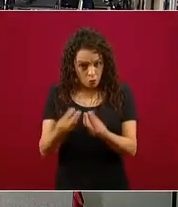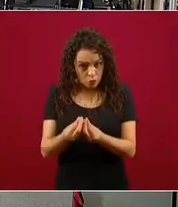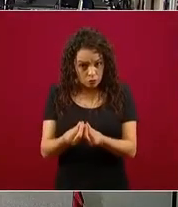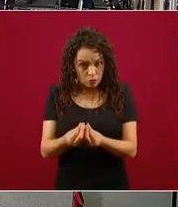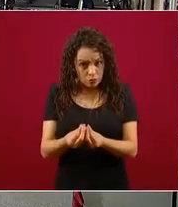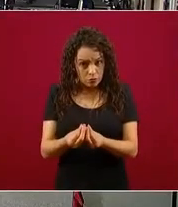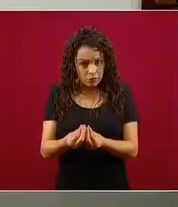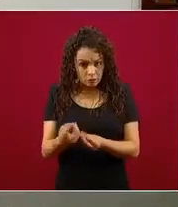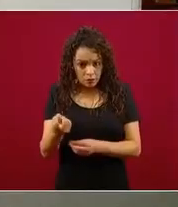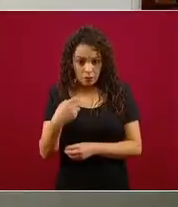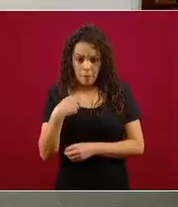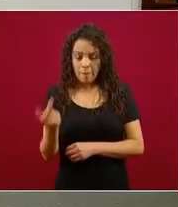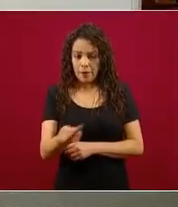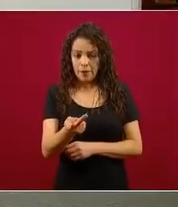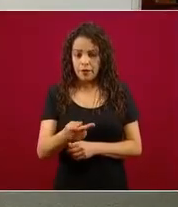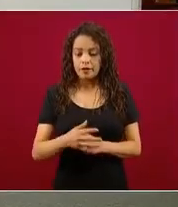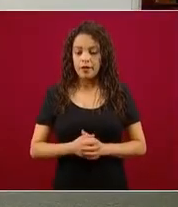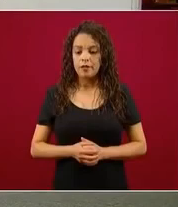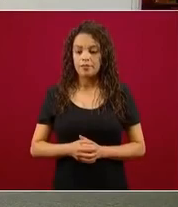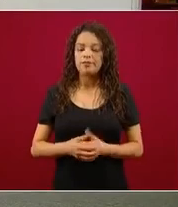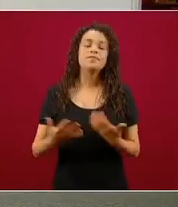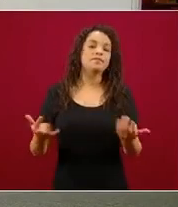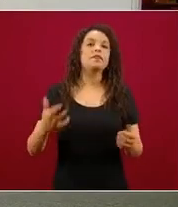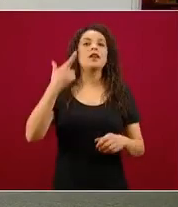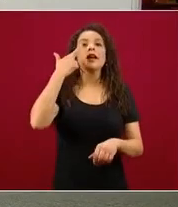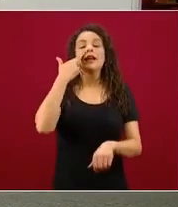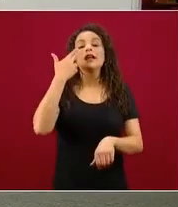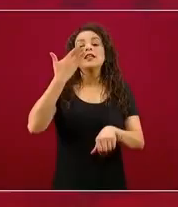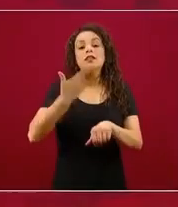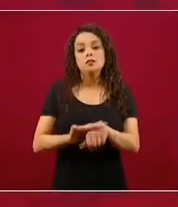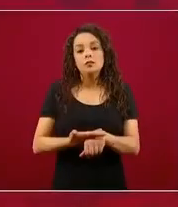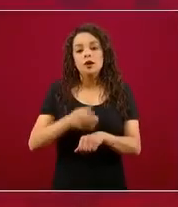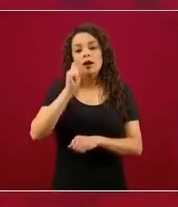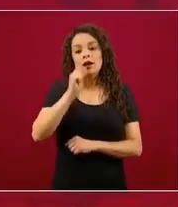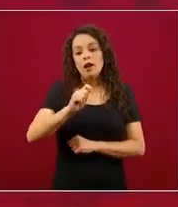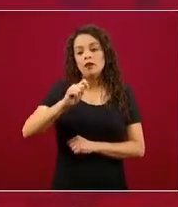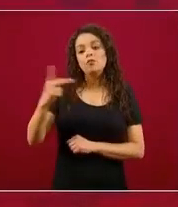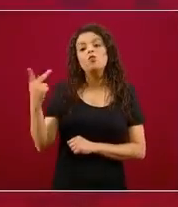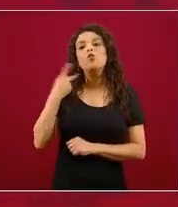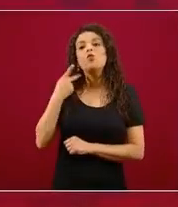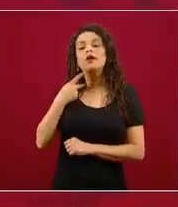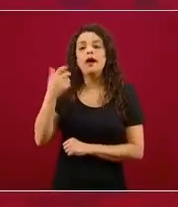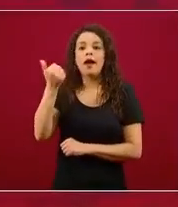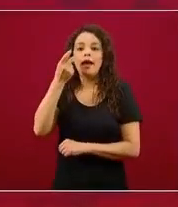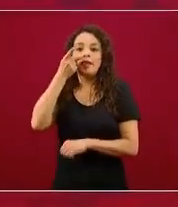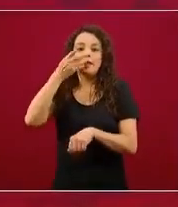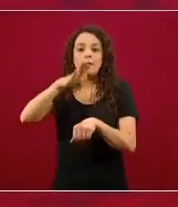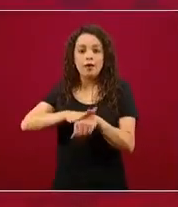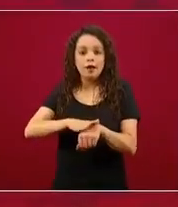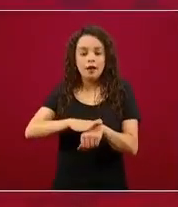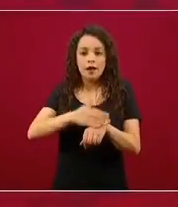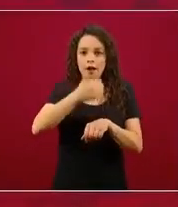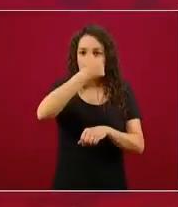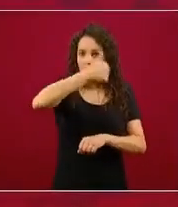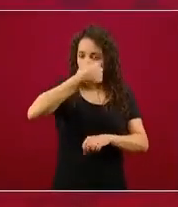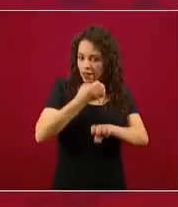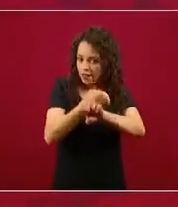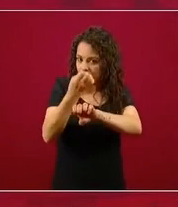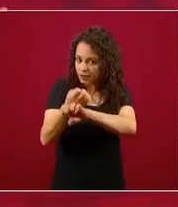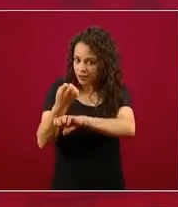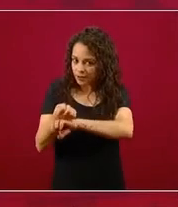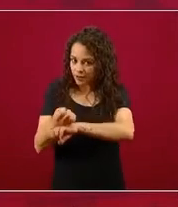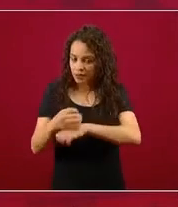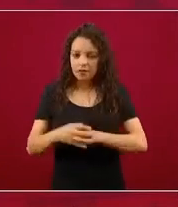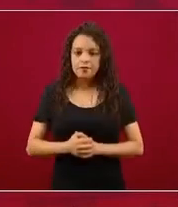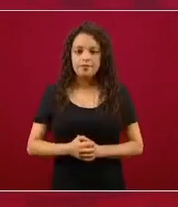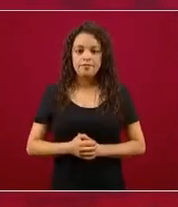las responsabilidades político-administrativas de los estados están